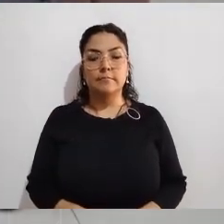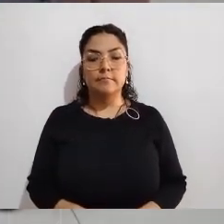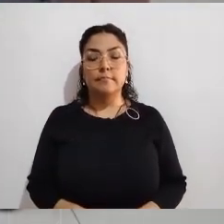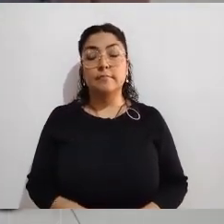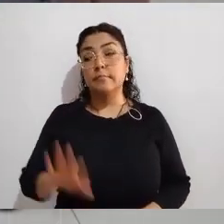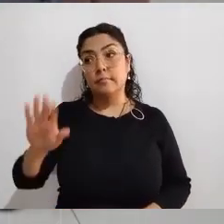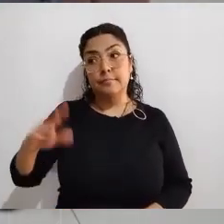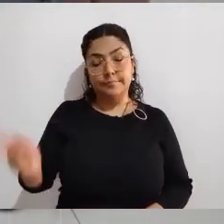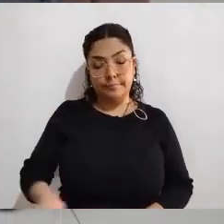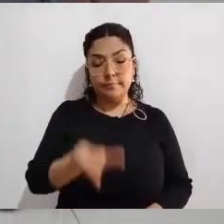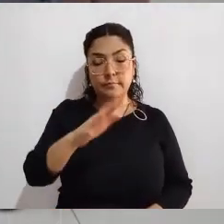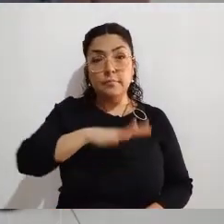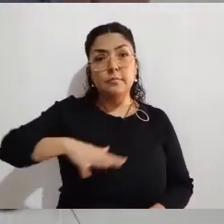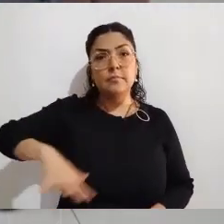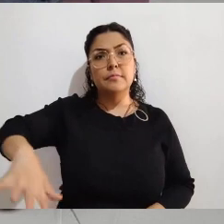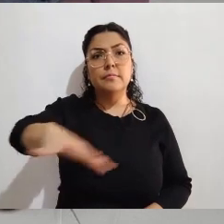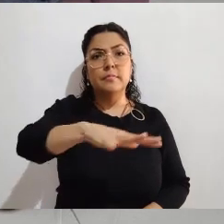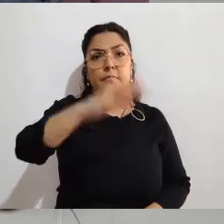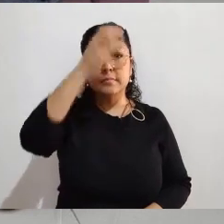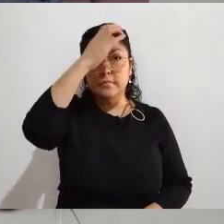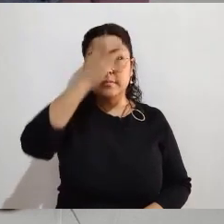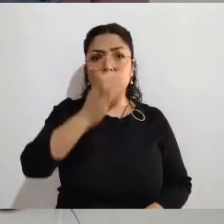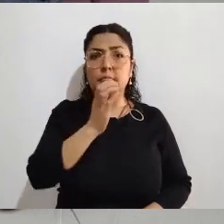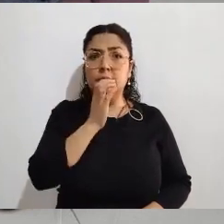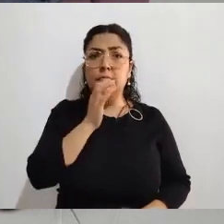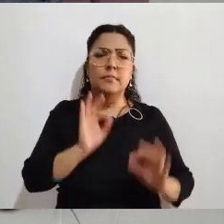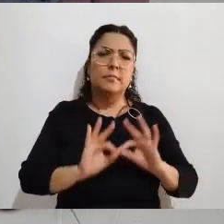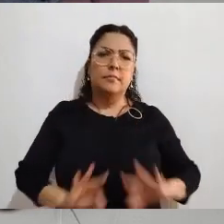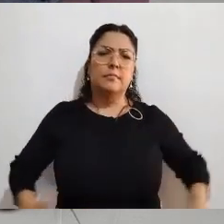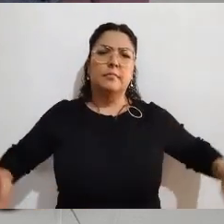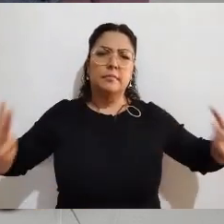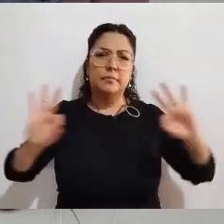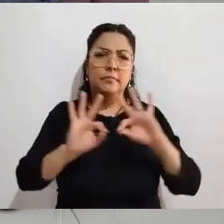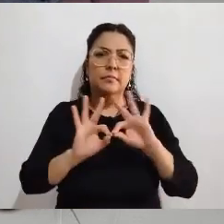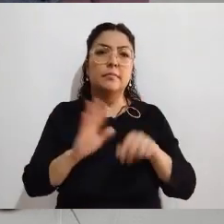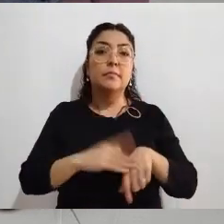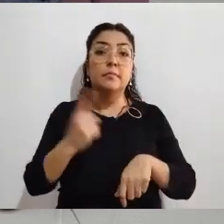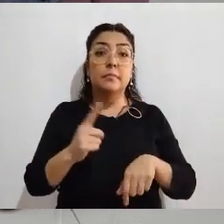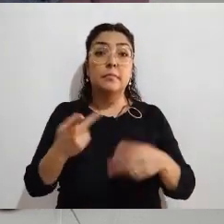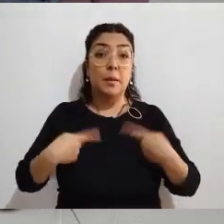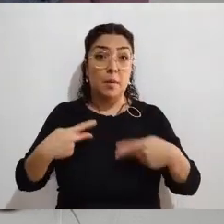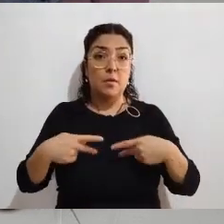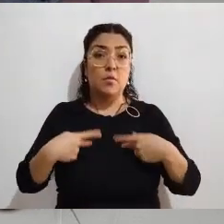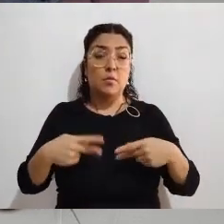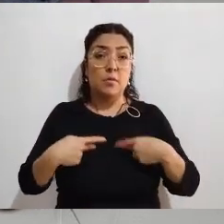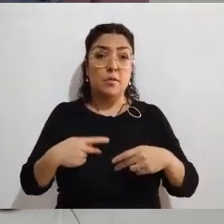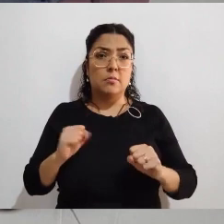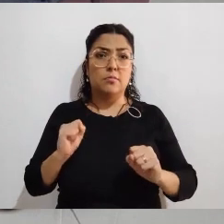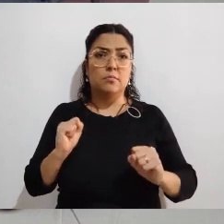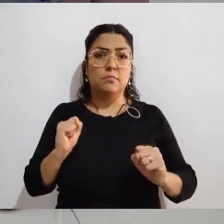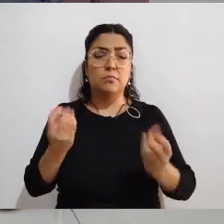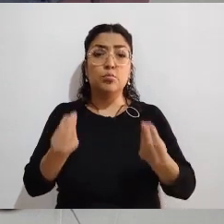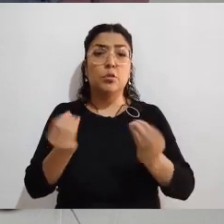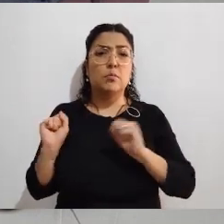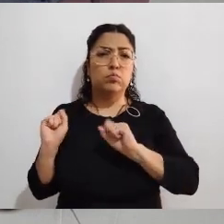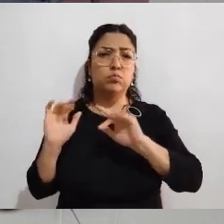Consejero, el Estado de Coahuila geográficamente es un punto importante en donde hay mucho tránsito de personas. Muchas trabajan aquí, pero